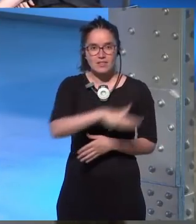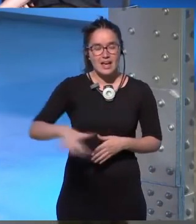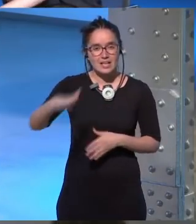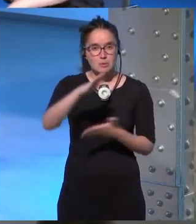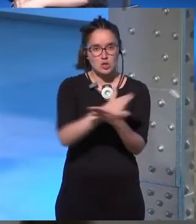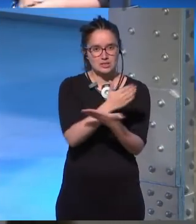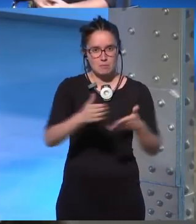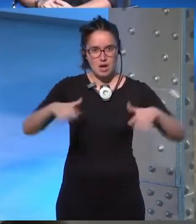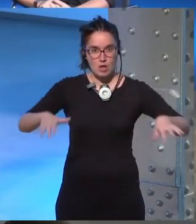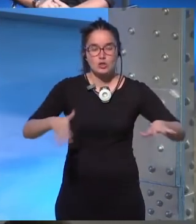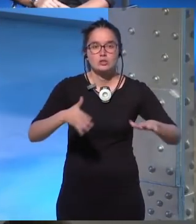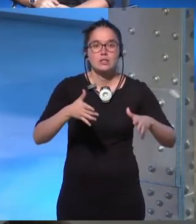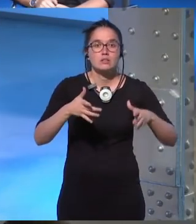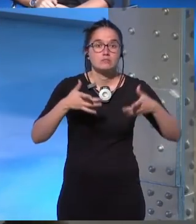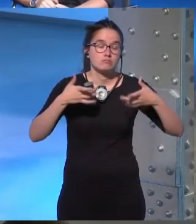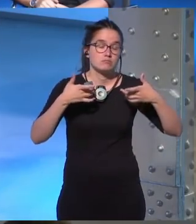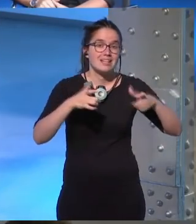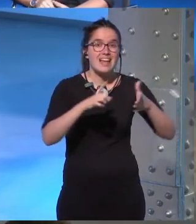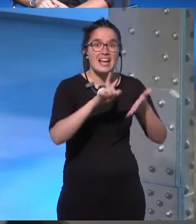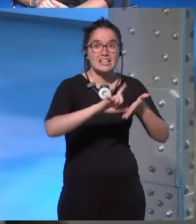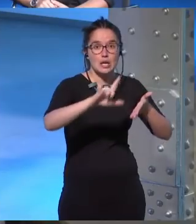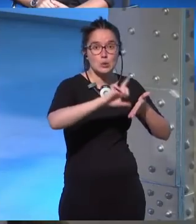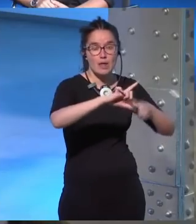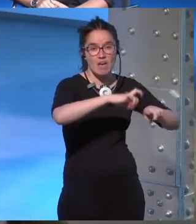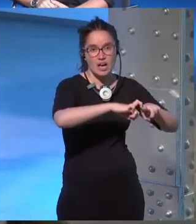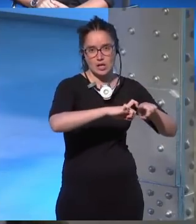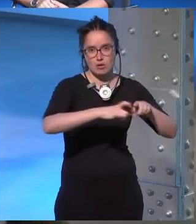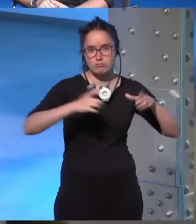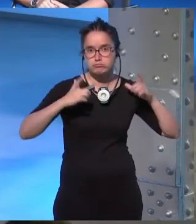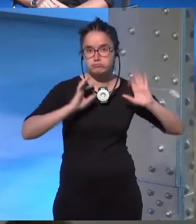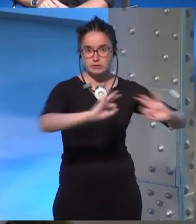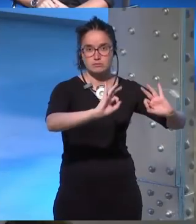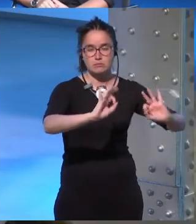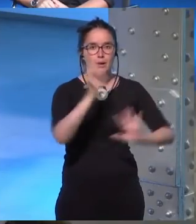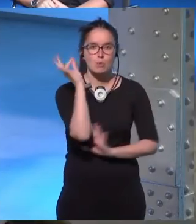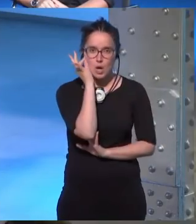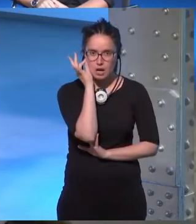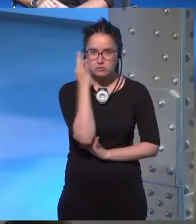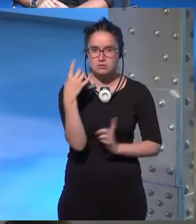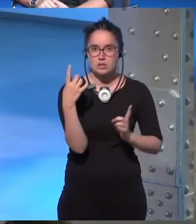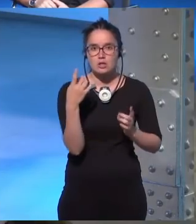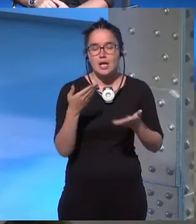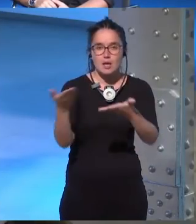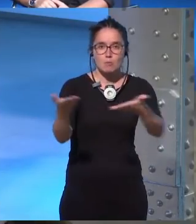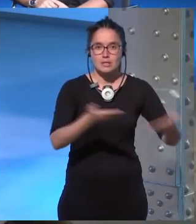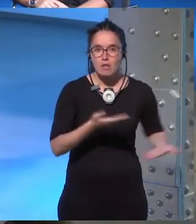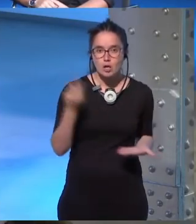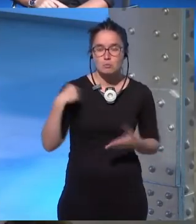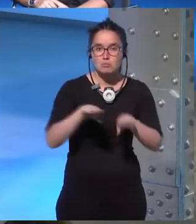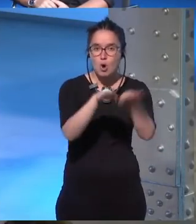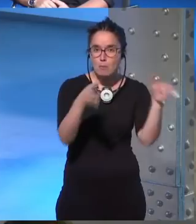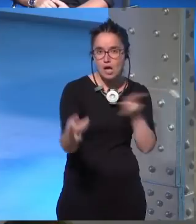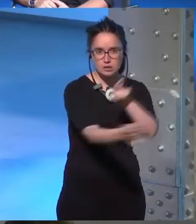segregados en concreto espacios sobre literatura de género que se dediquen específicamente a mujeres tanto invitaciones como a